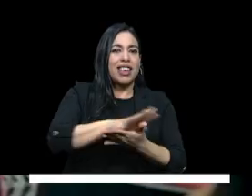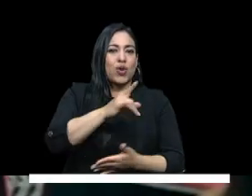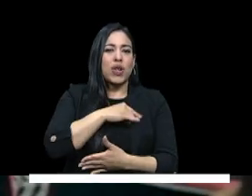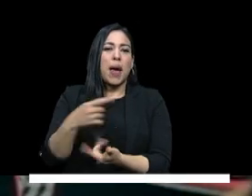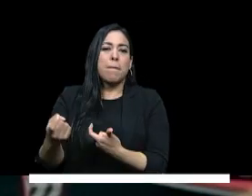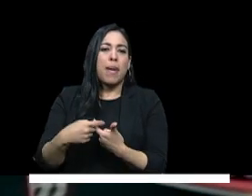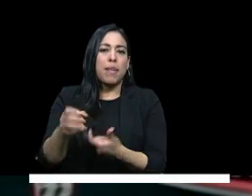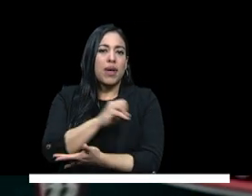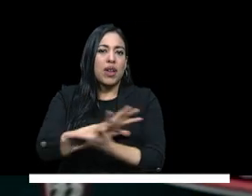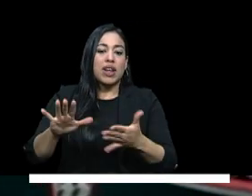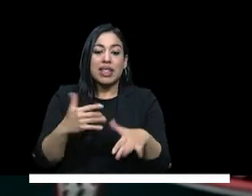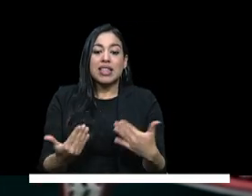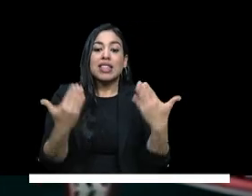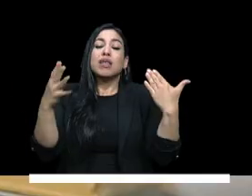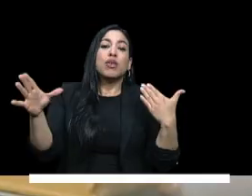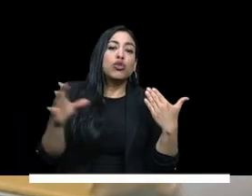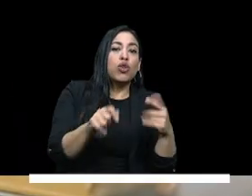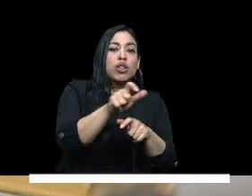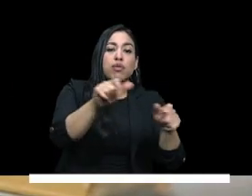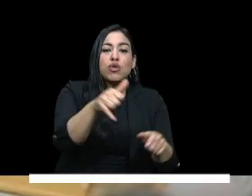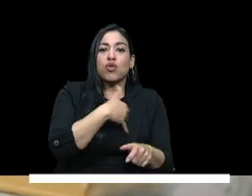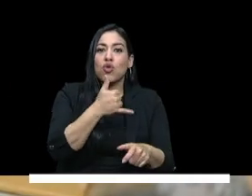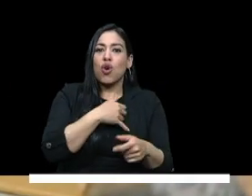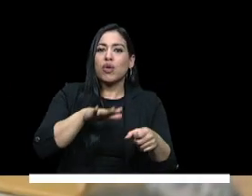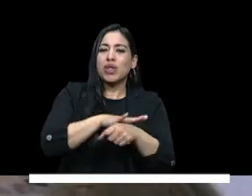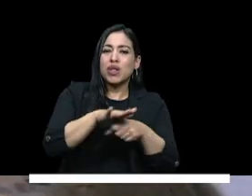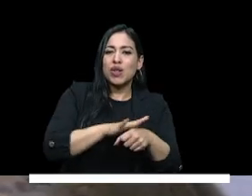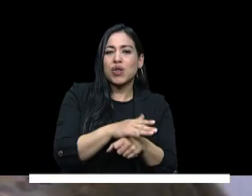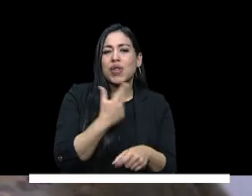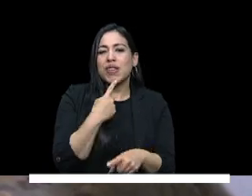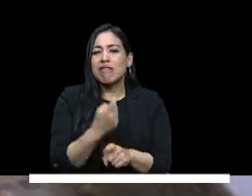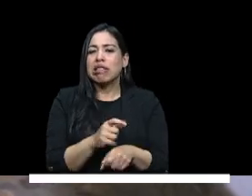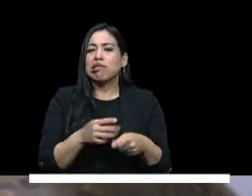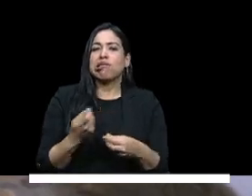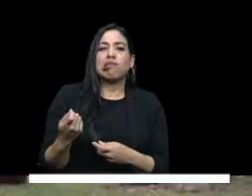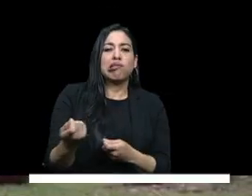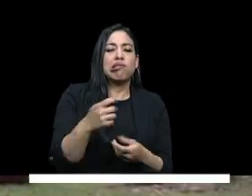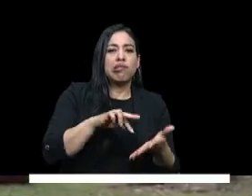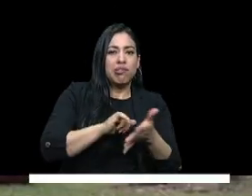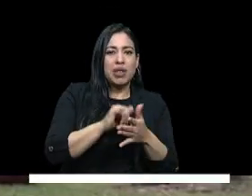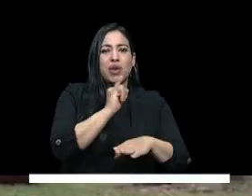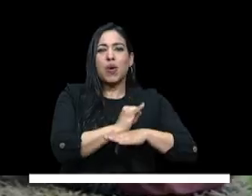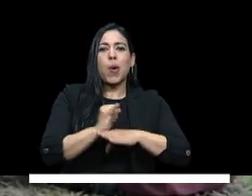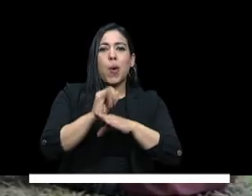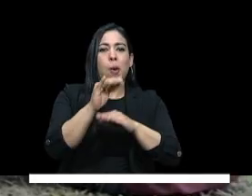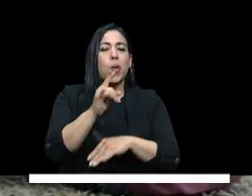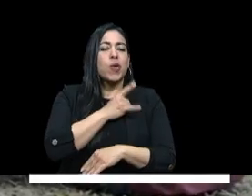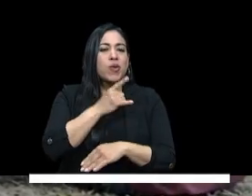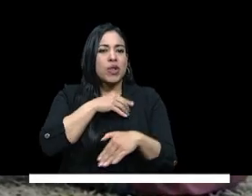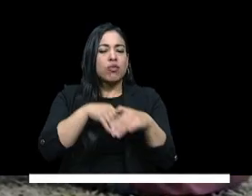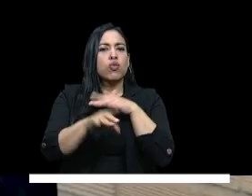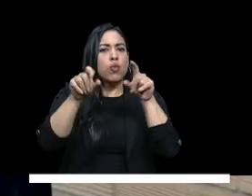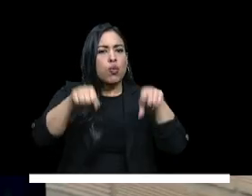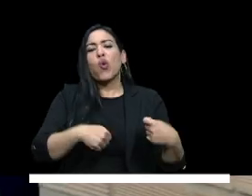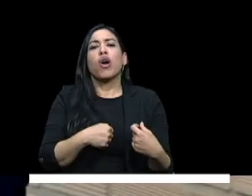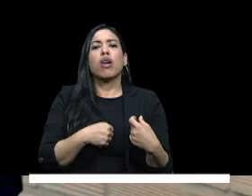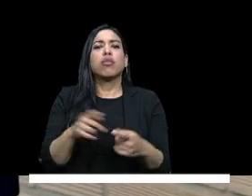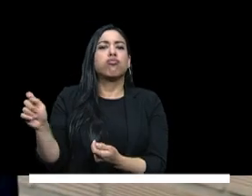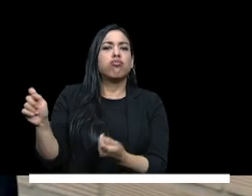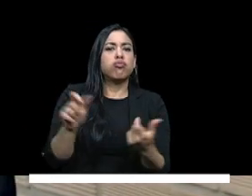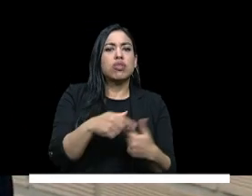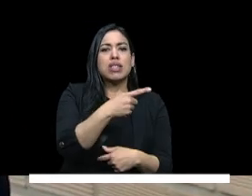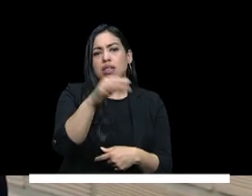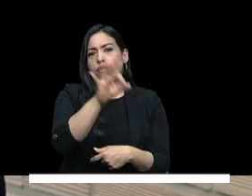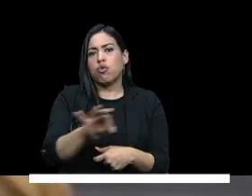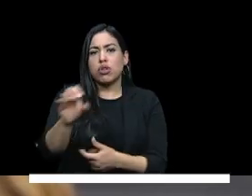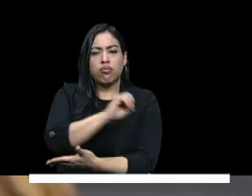y permitir que todos los jóvenes en condiciones de vulnerabilidad de nuestras instituciones de educación superior públicas puedan contar con financiación